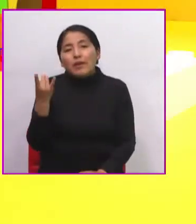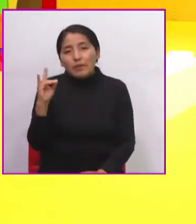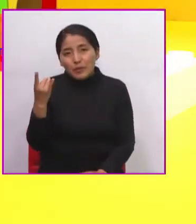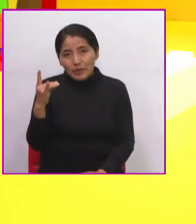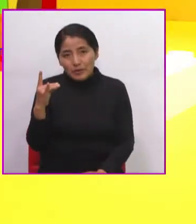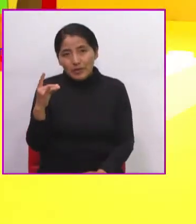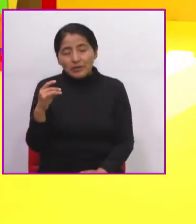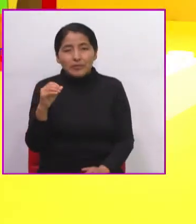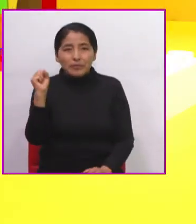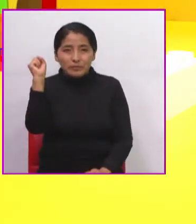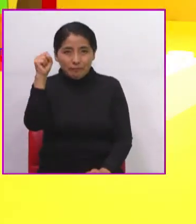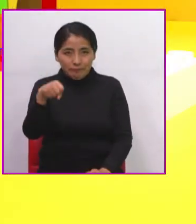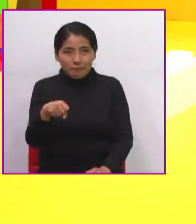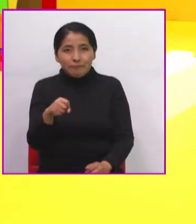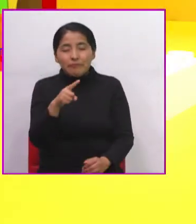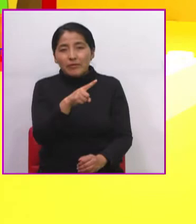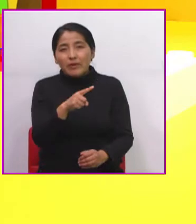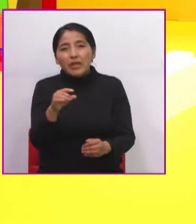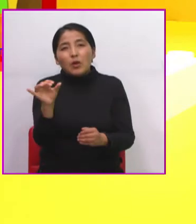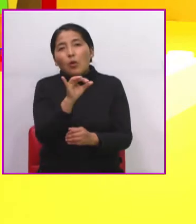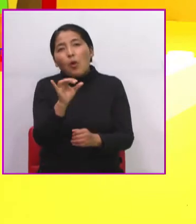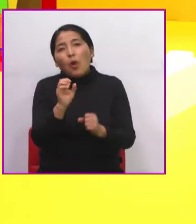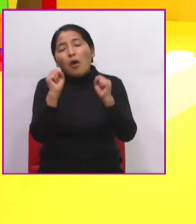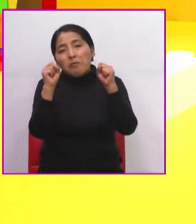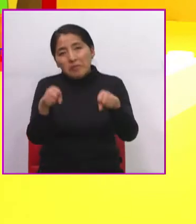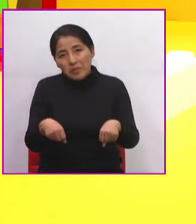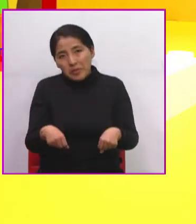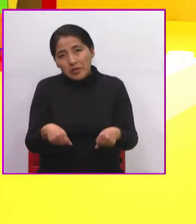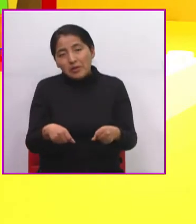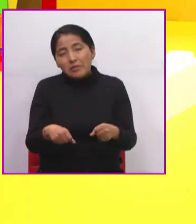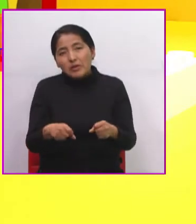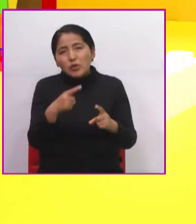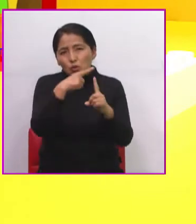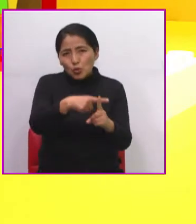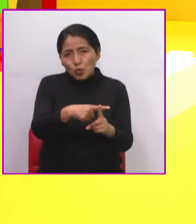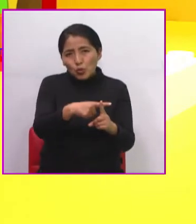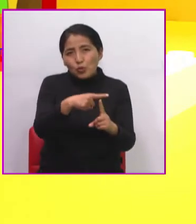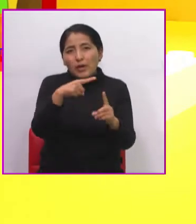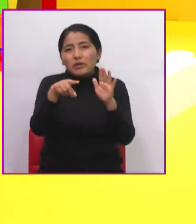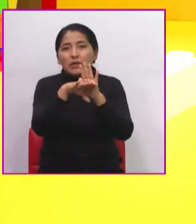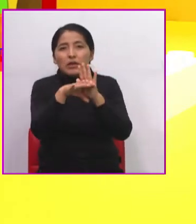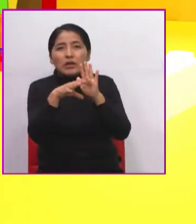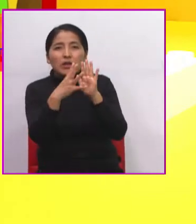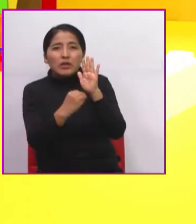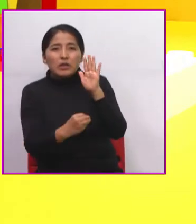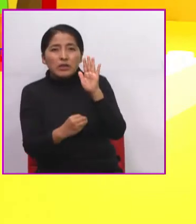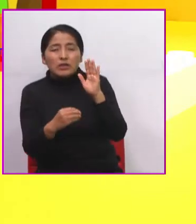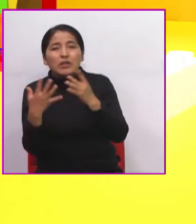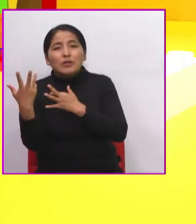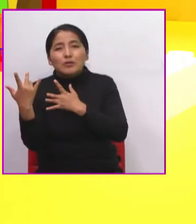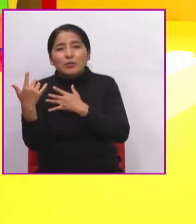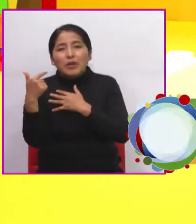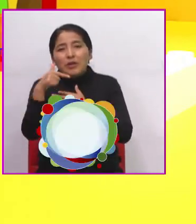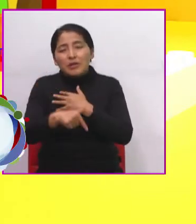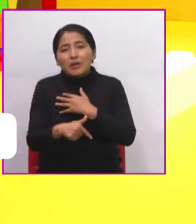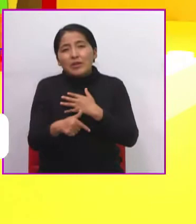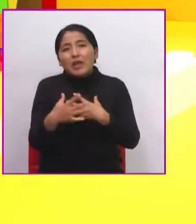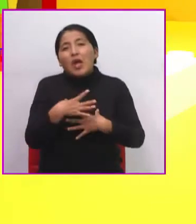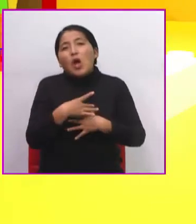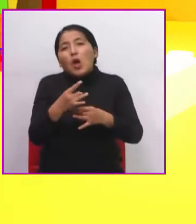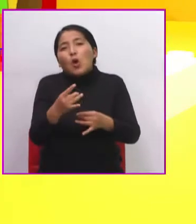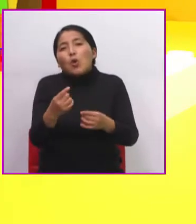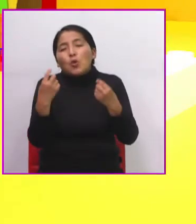De esa manera también podemos ir realizando nuestras sumas y nuestras restas. Espero que te haya gustado mucho esta clase